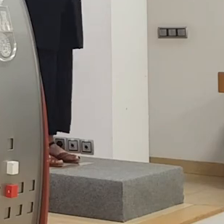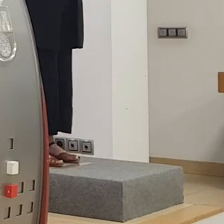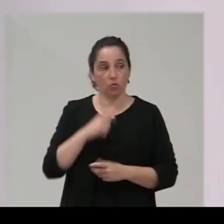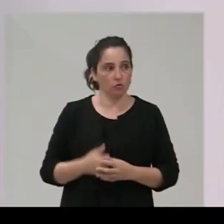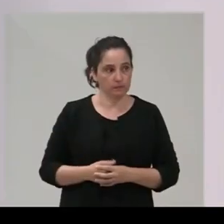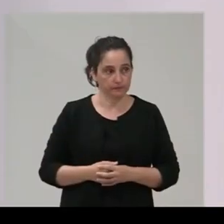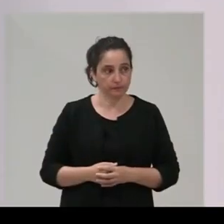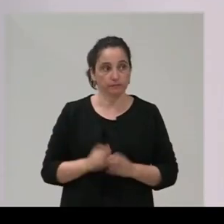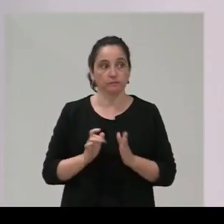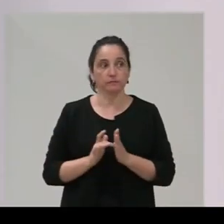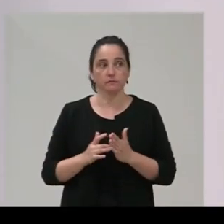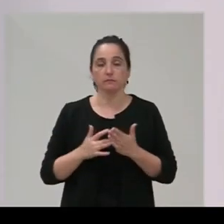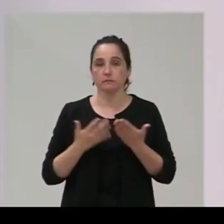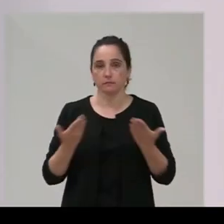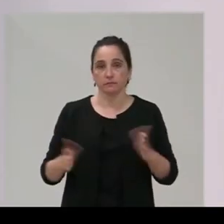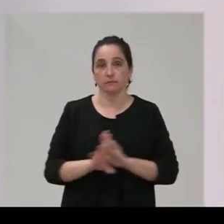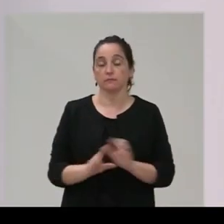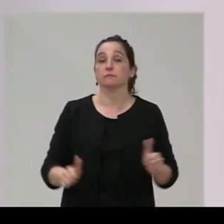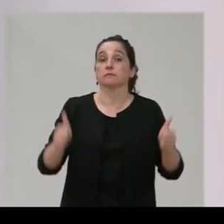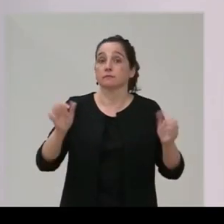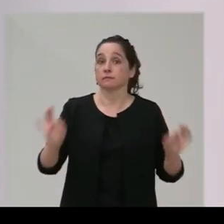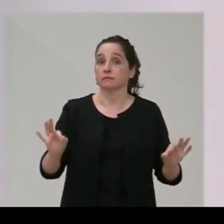proporción pero bueno efectivamente